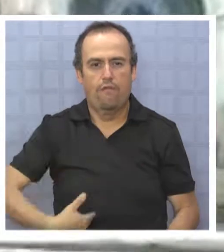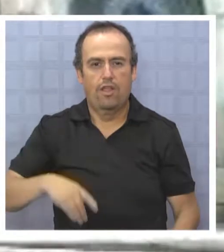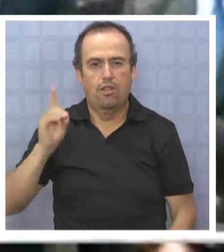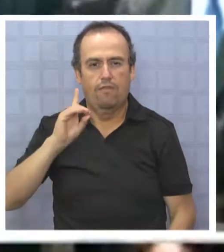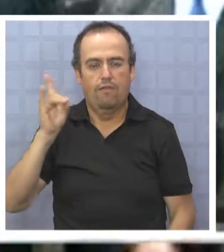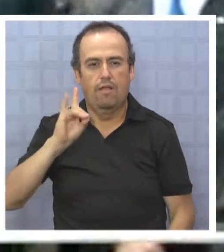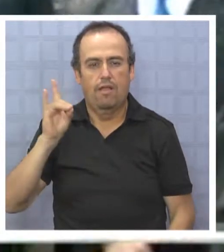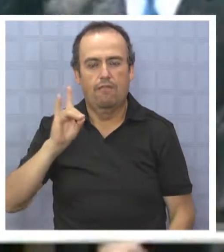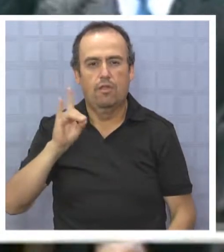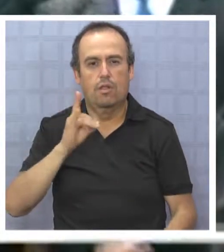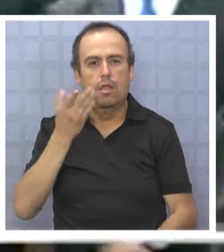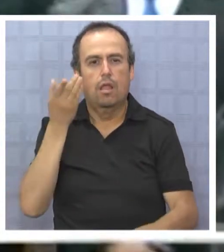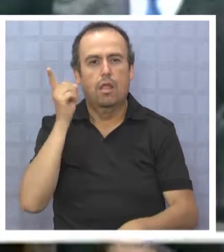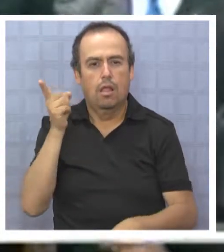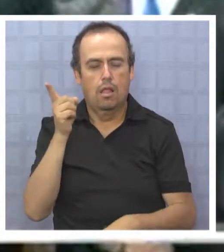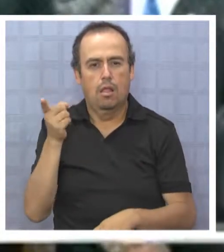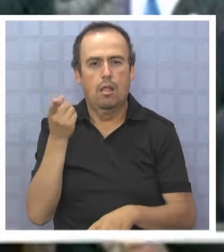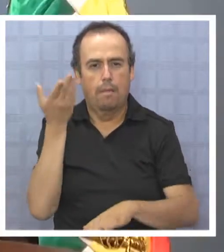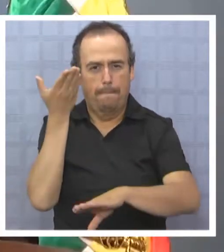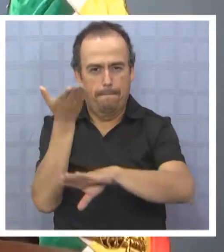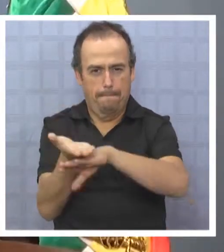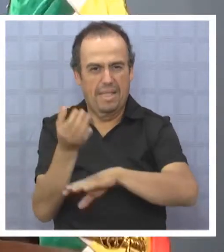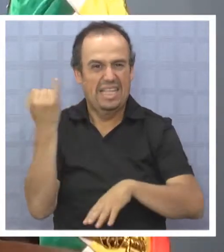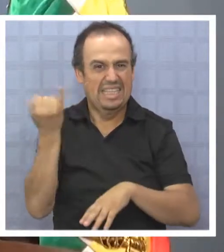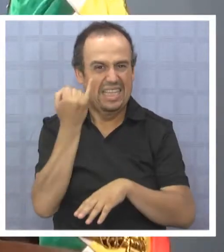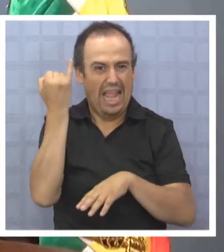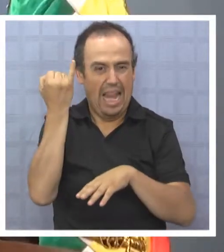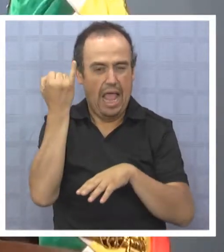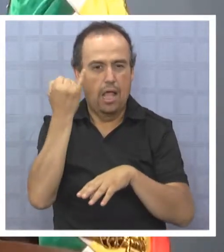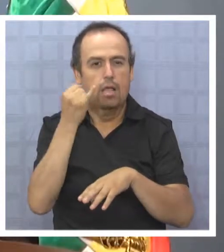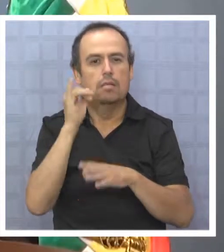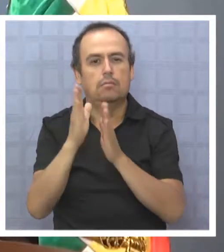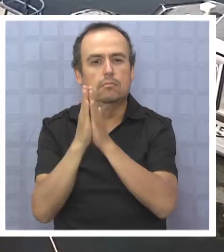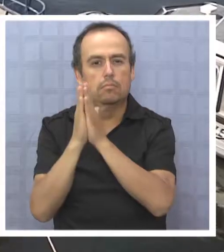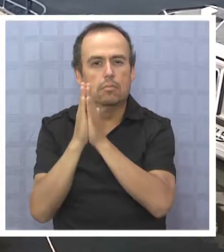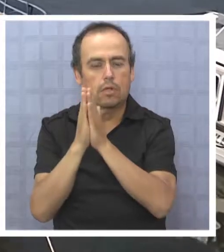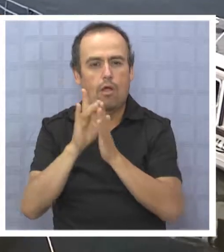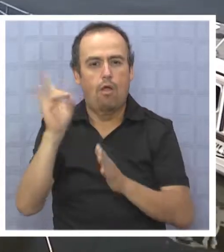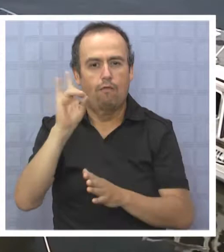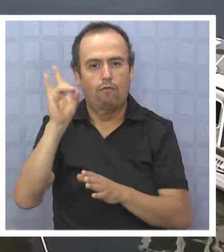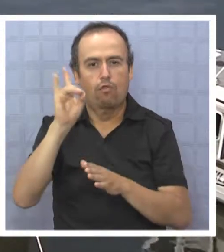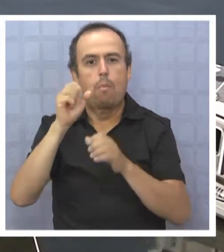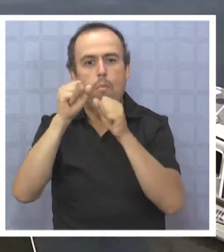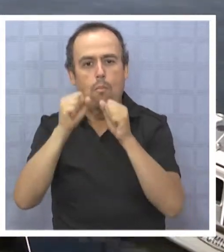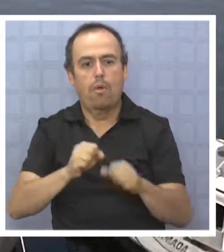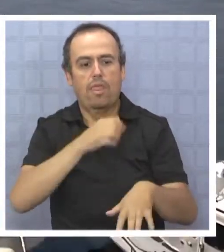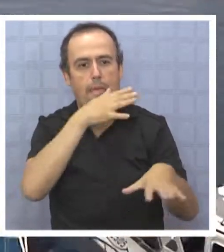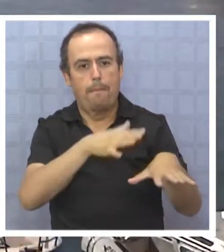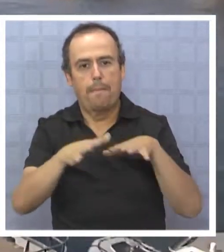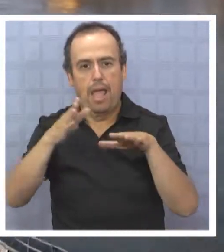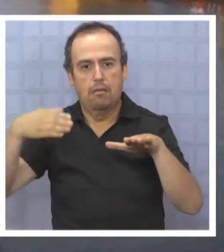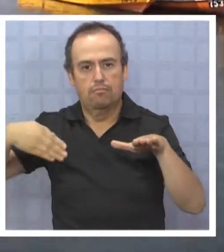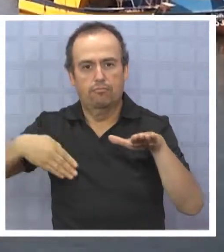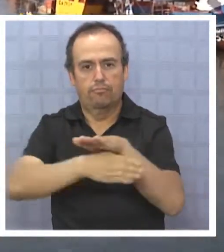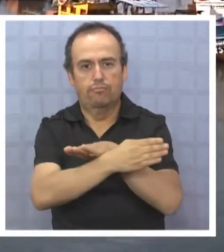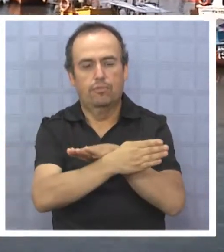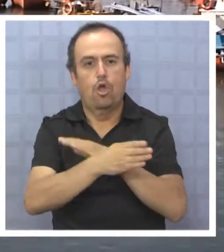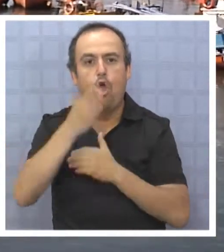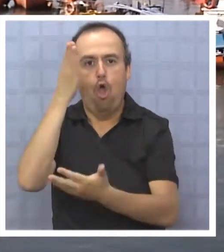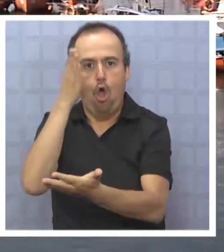buscar que esta instancia internacional interceda para que Bolivia tenga acceso soberano al mar. Obligue